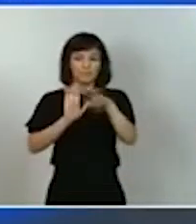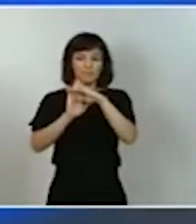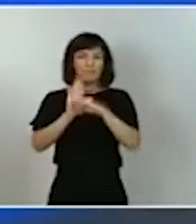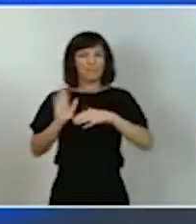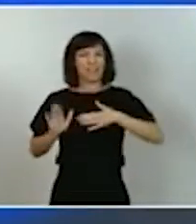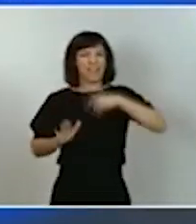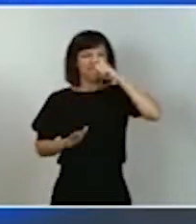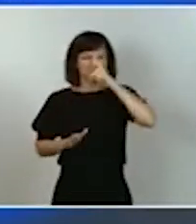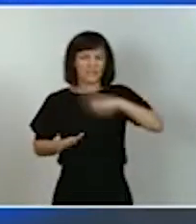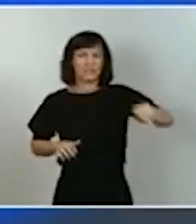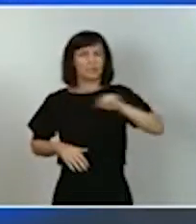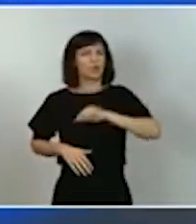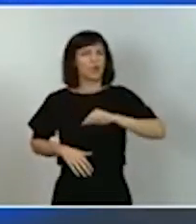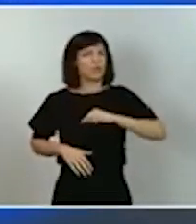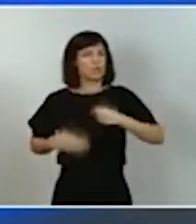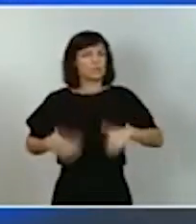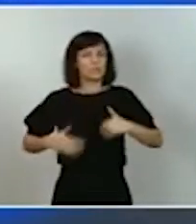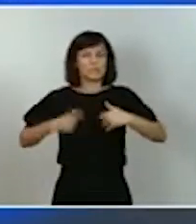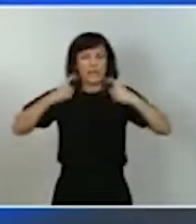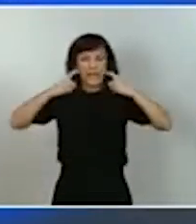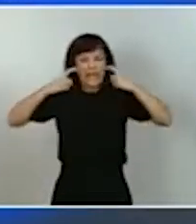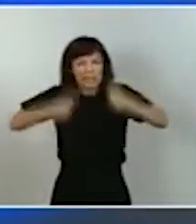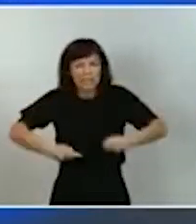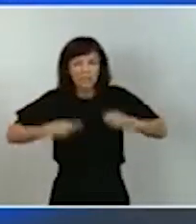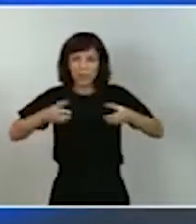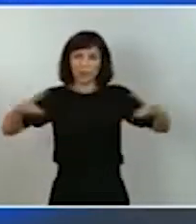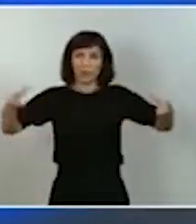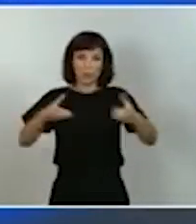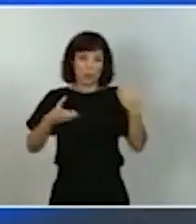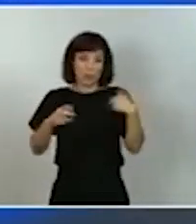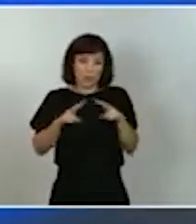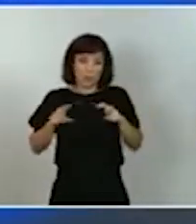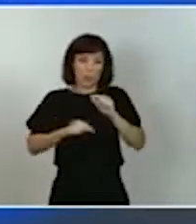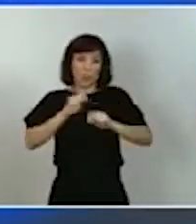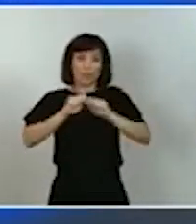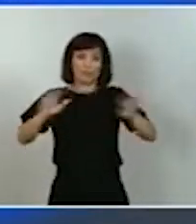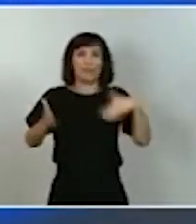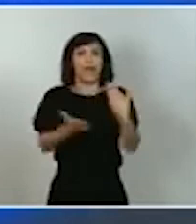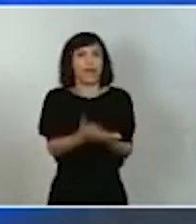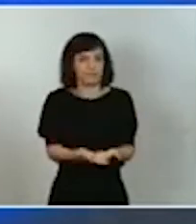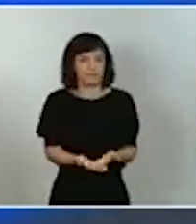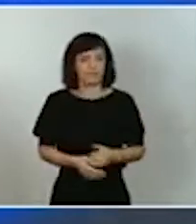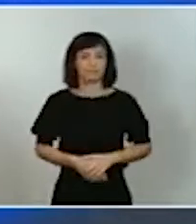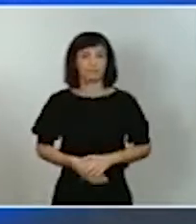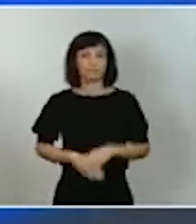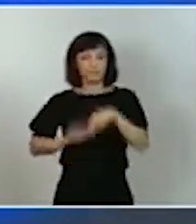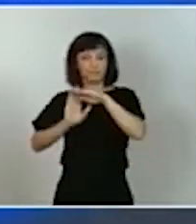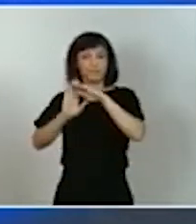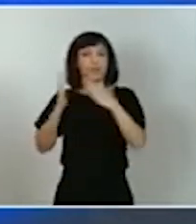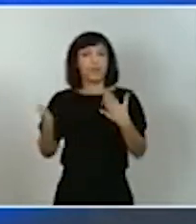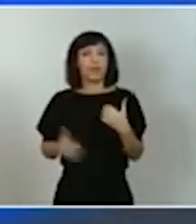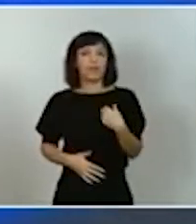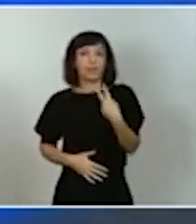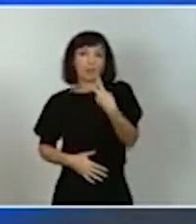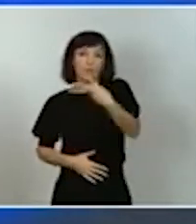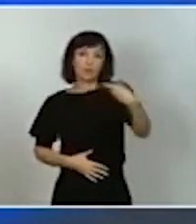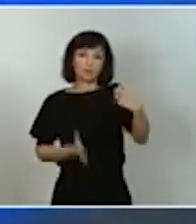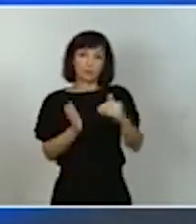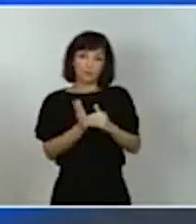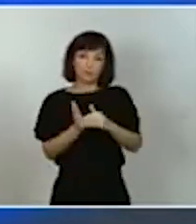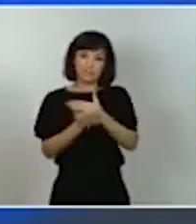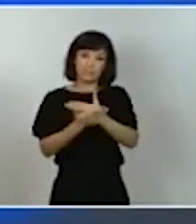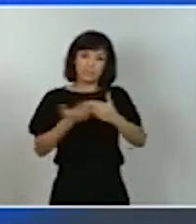del esfuerzo colectivo que estamos haciendo desde el principio de la pandemia. Movilizamos hasta 200.000 millones de euros, 200